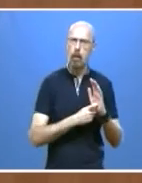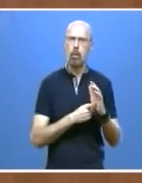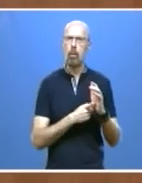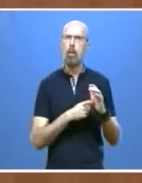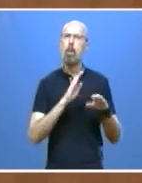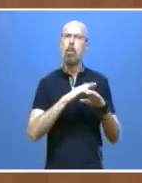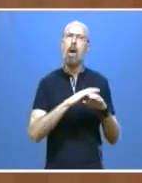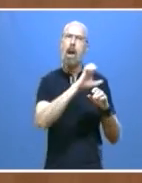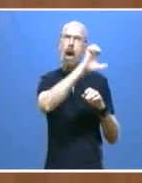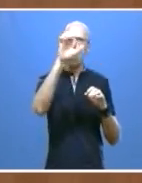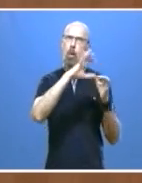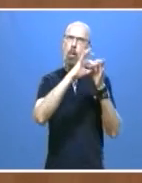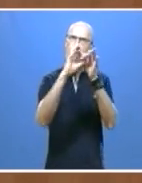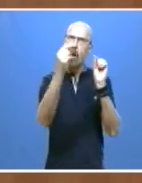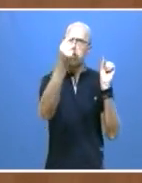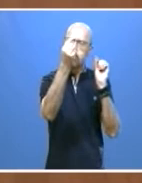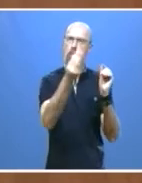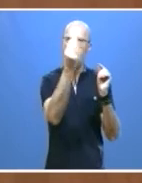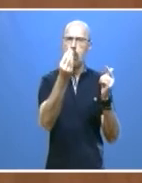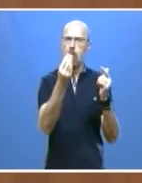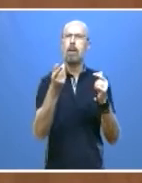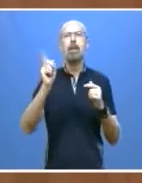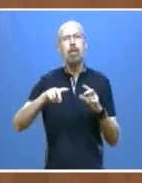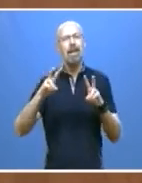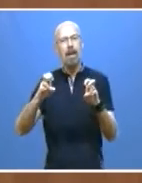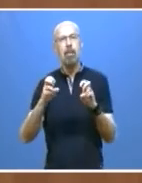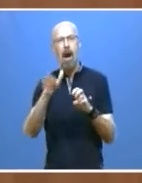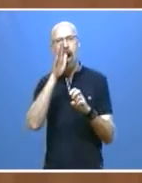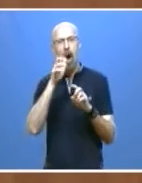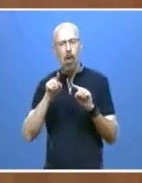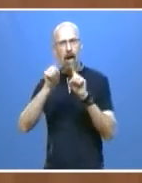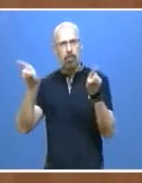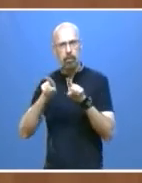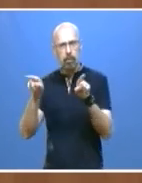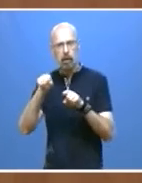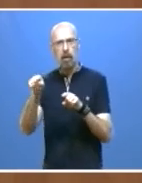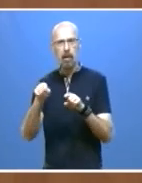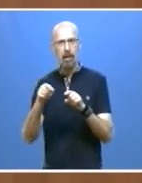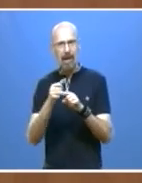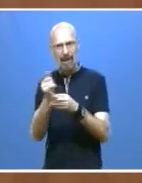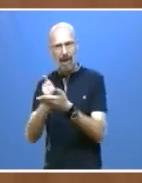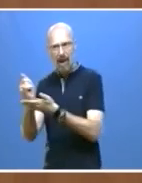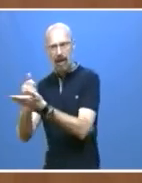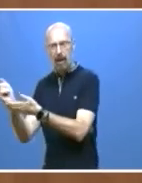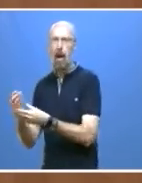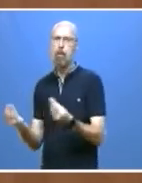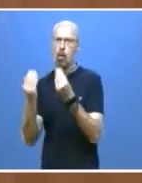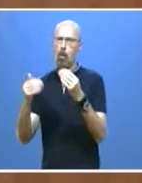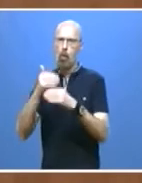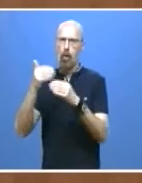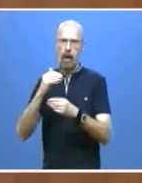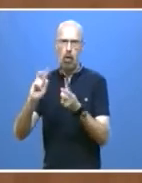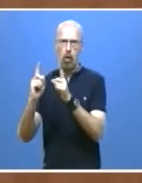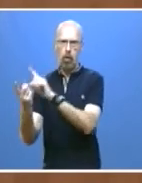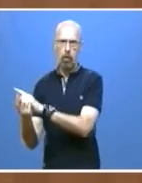ampliación y la modernización de regadíos. Estamos actuando ya en 14.000 hectáreas y vamos a llegar